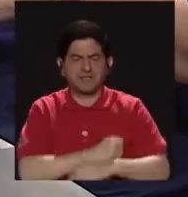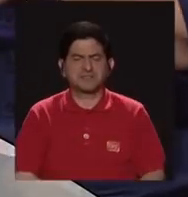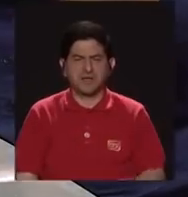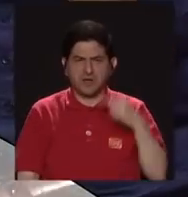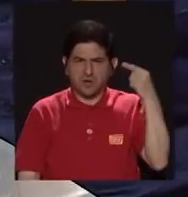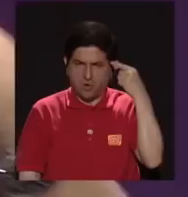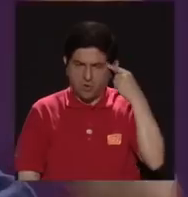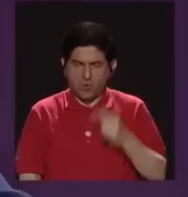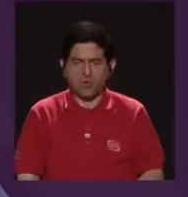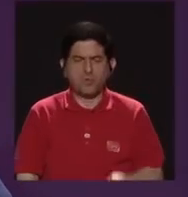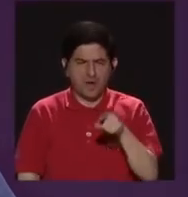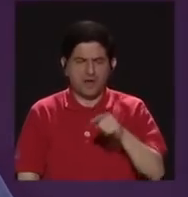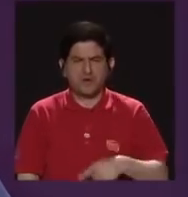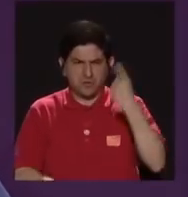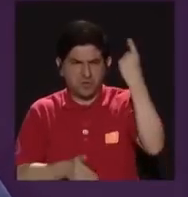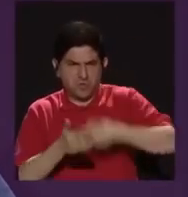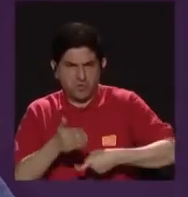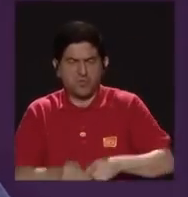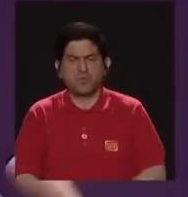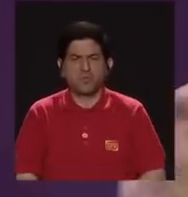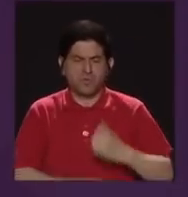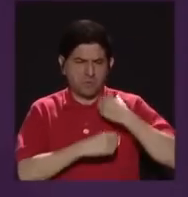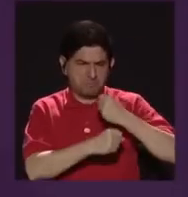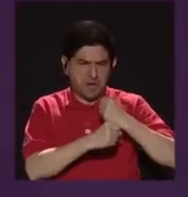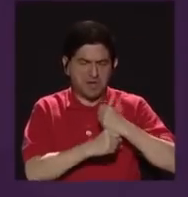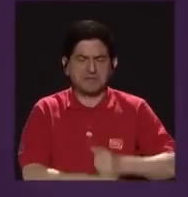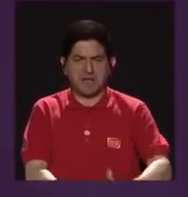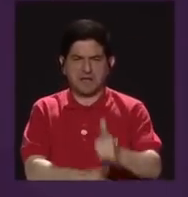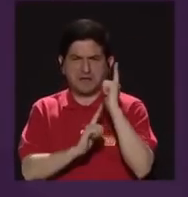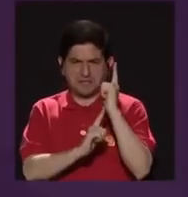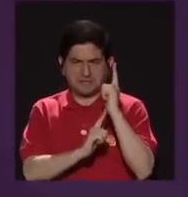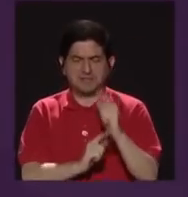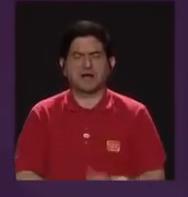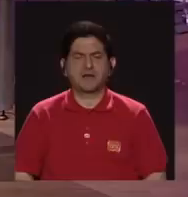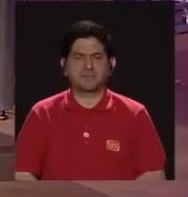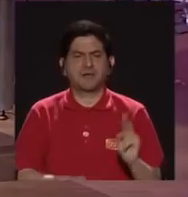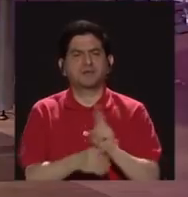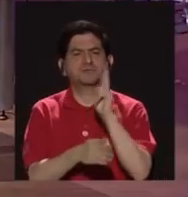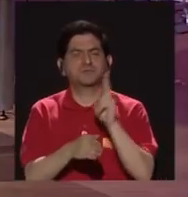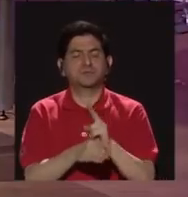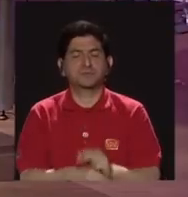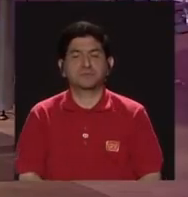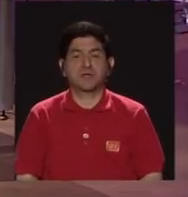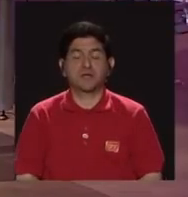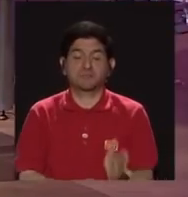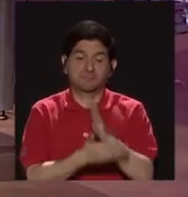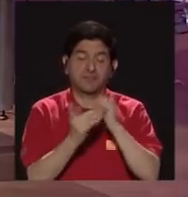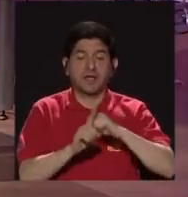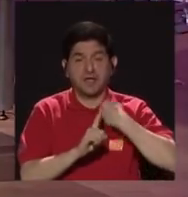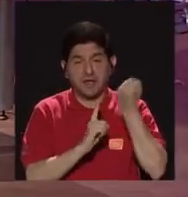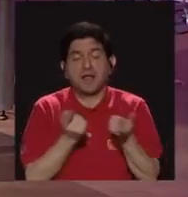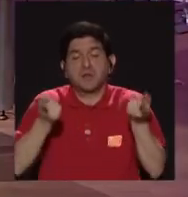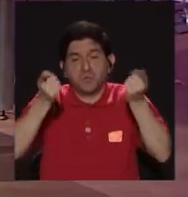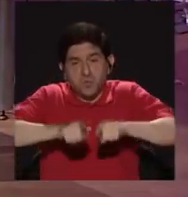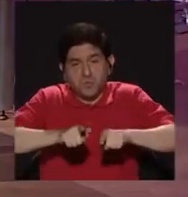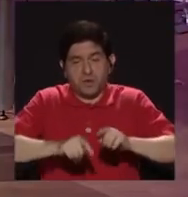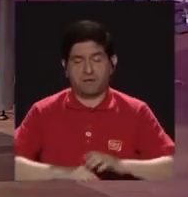mandando con dictaduras, con militares, con armas, ¿verdad? Como en algunas sociedades. Entonces,